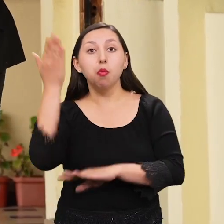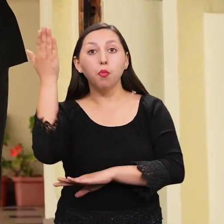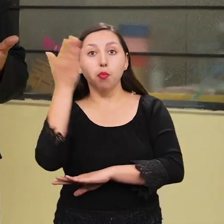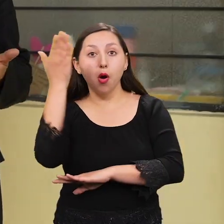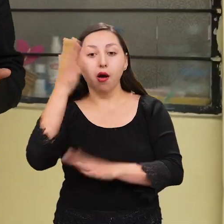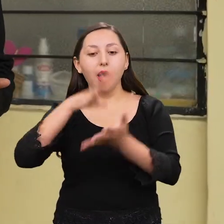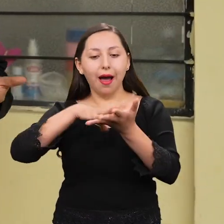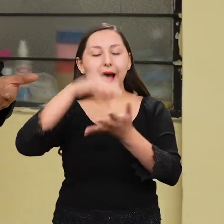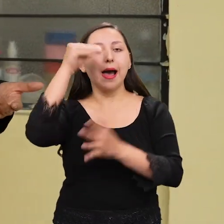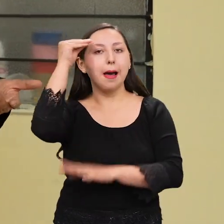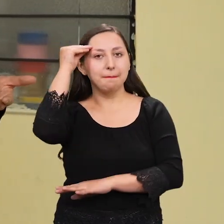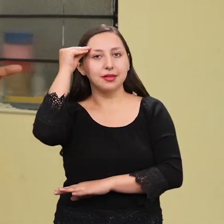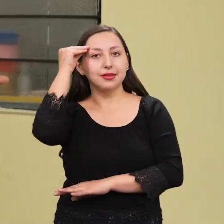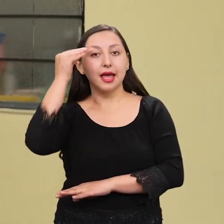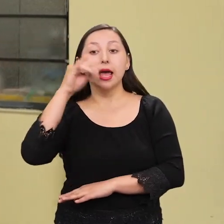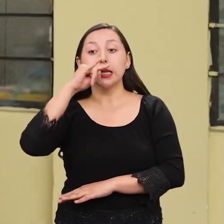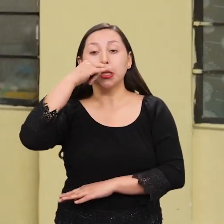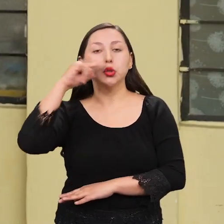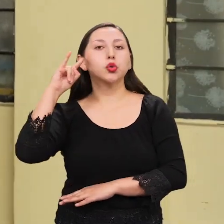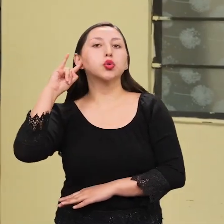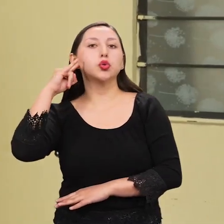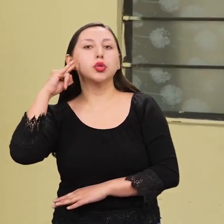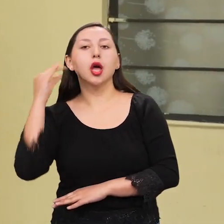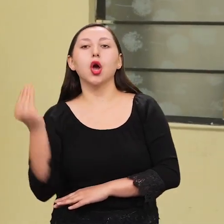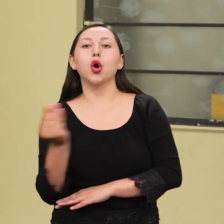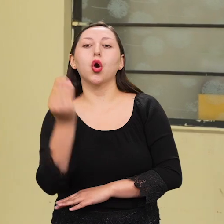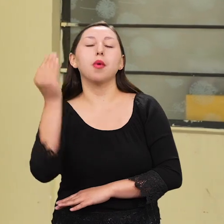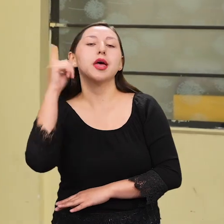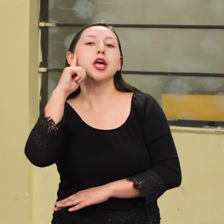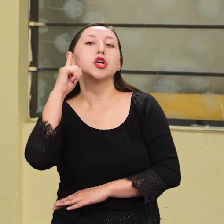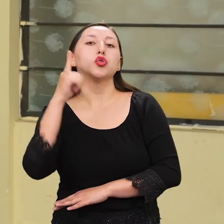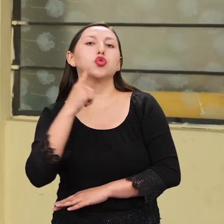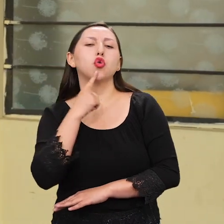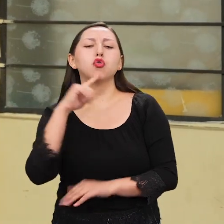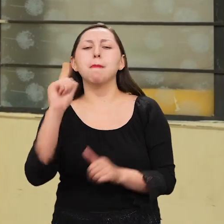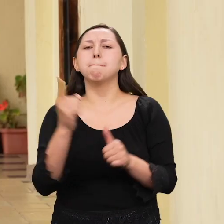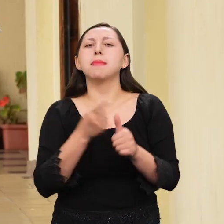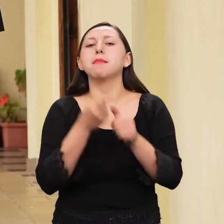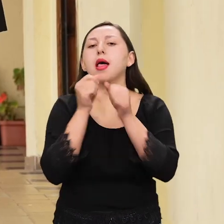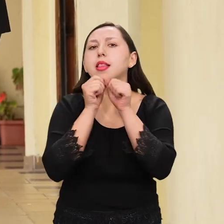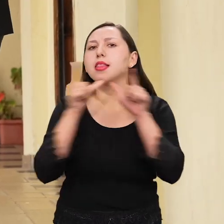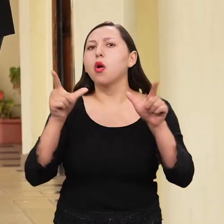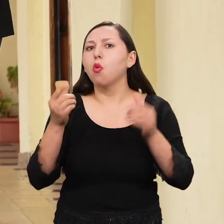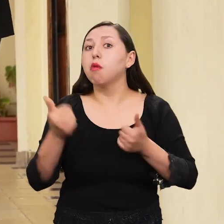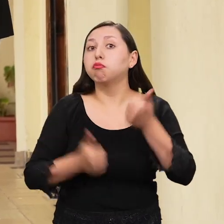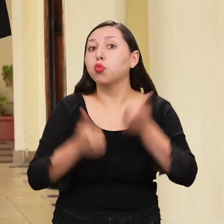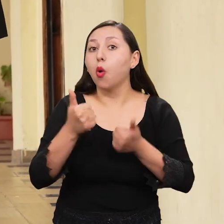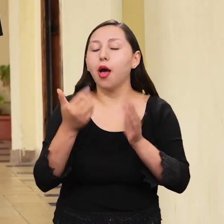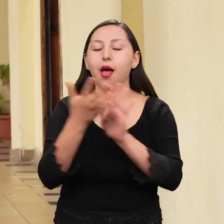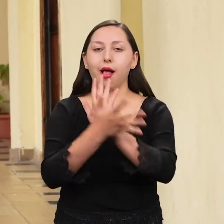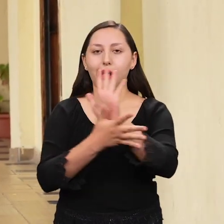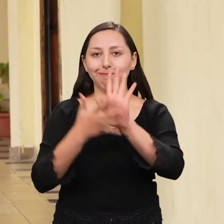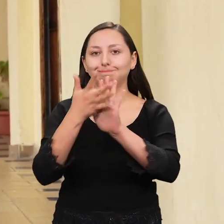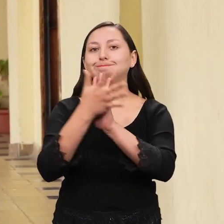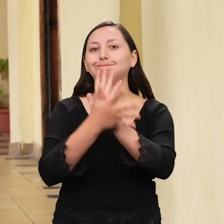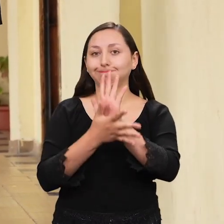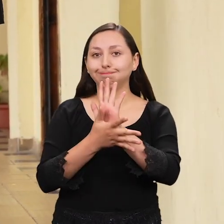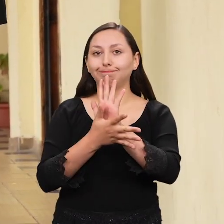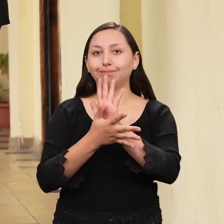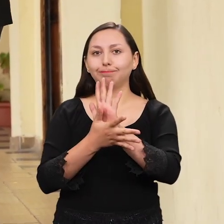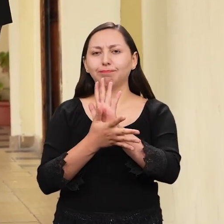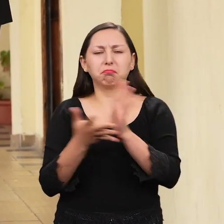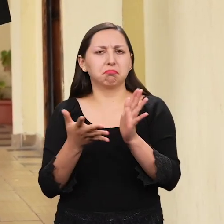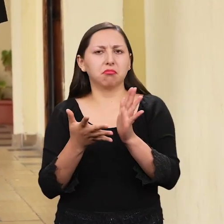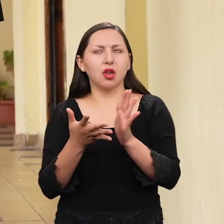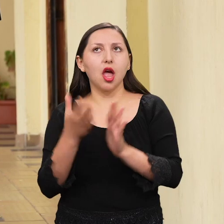institución para niños y jóvenes sordos que su primera lengua es la lengua de señas. ¡Qué bien! Pero las personas oyentes,